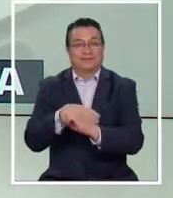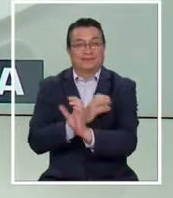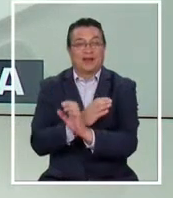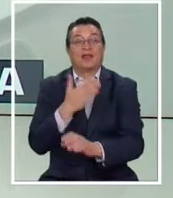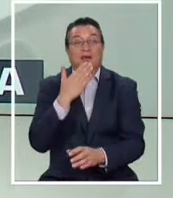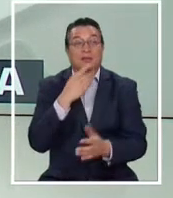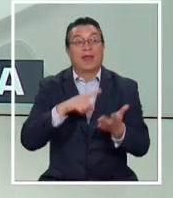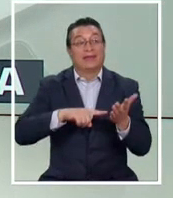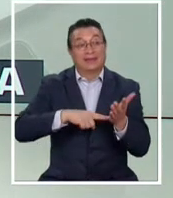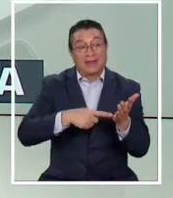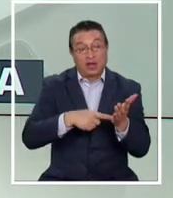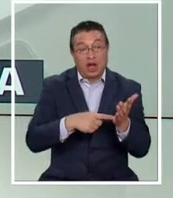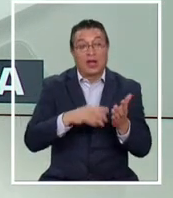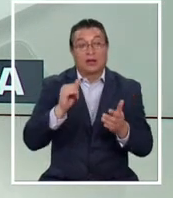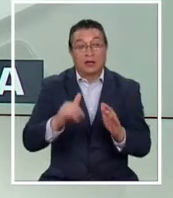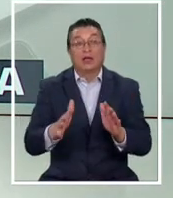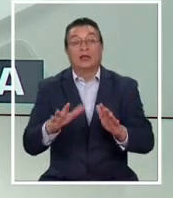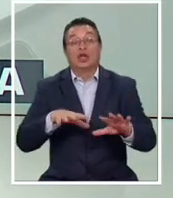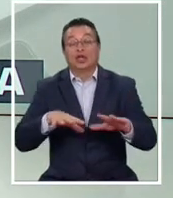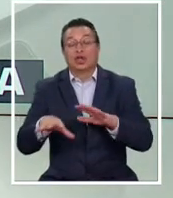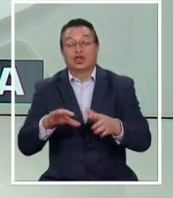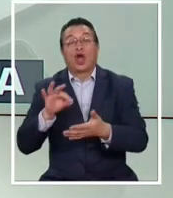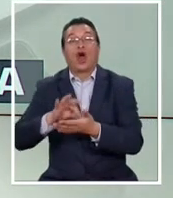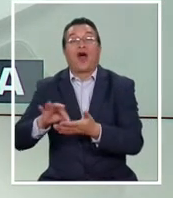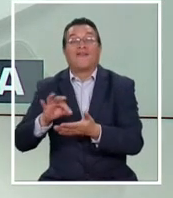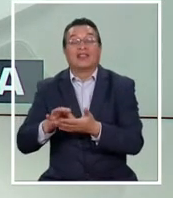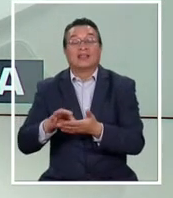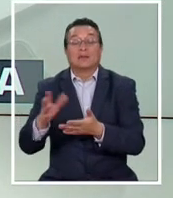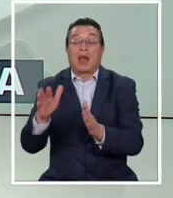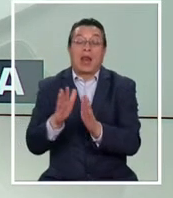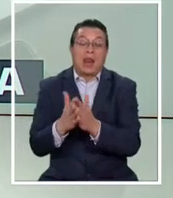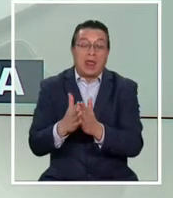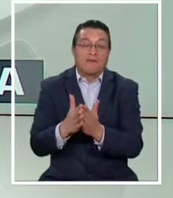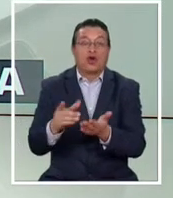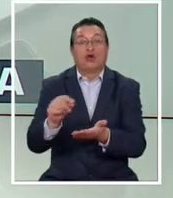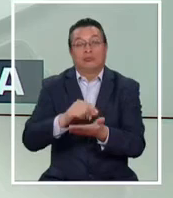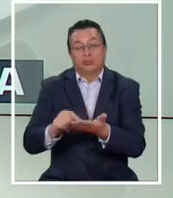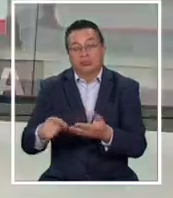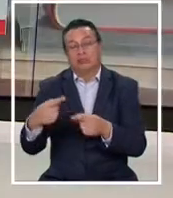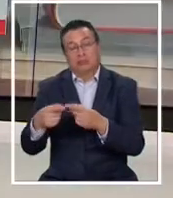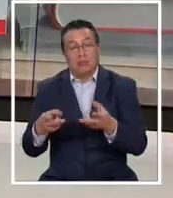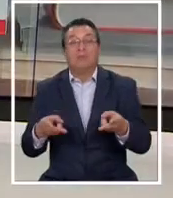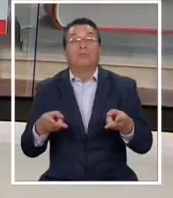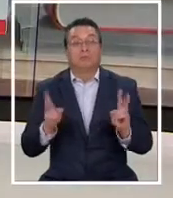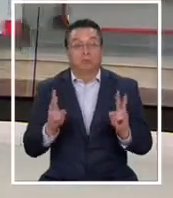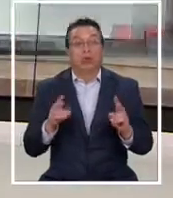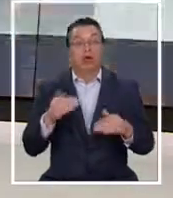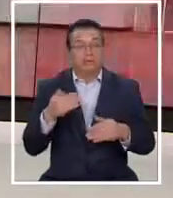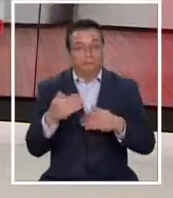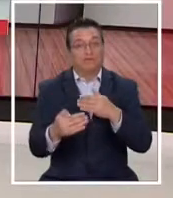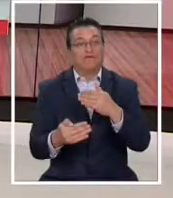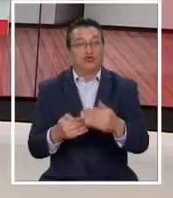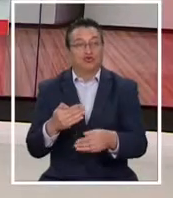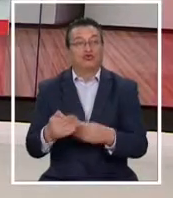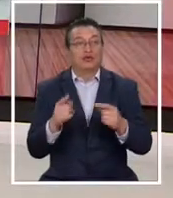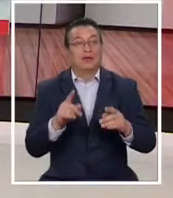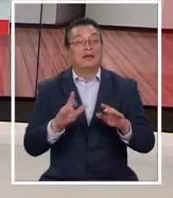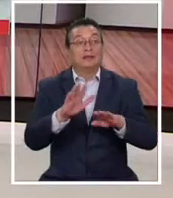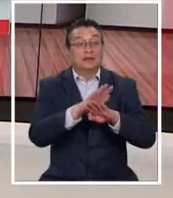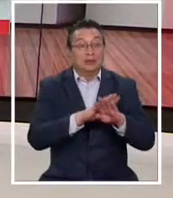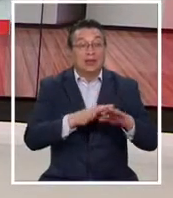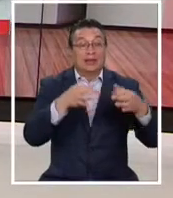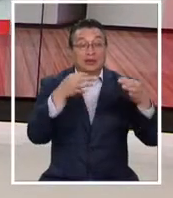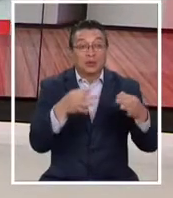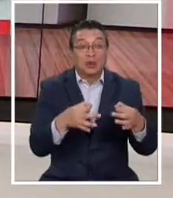va desde la tecnología hasta los artículos de oficina, pasando por ejemplo por los libros. El funcionamiento, conservación y